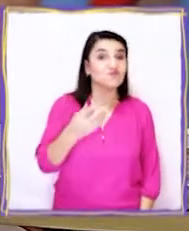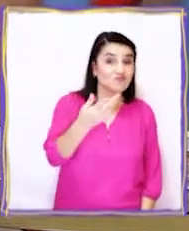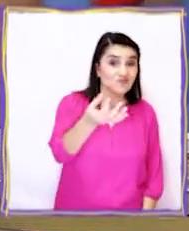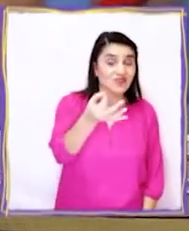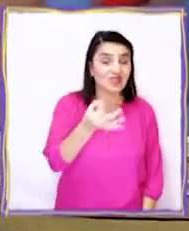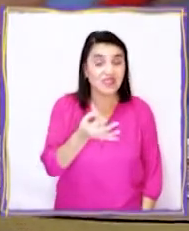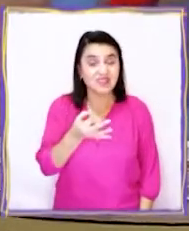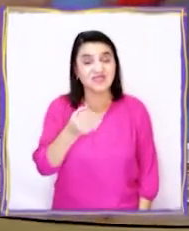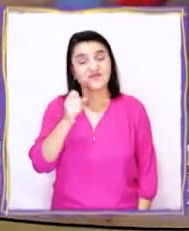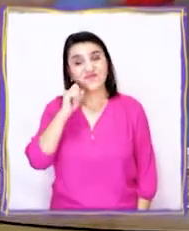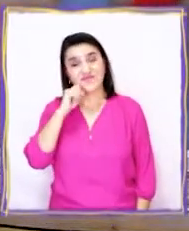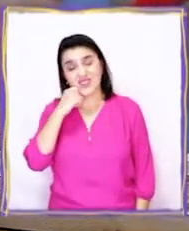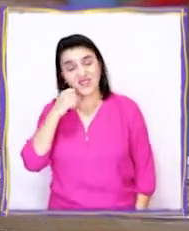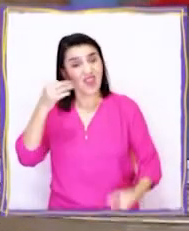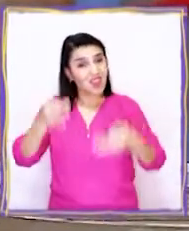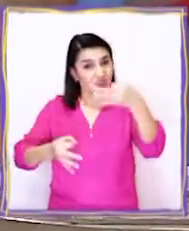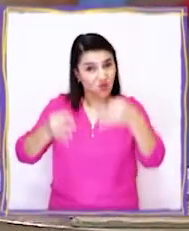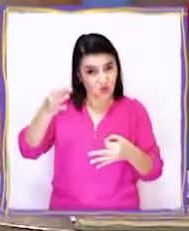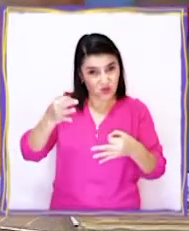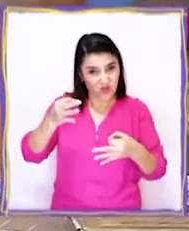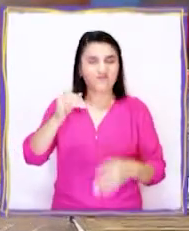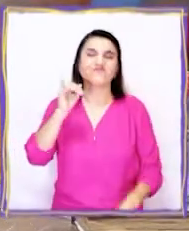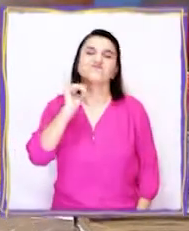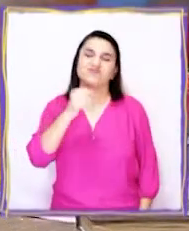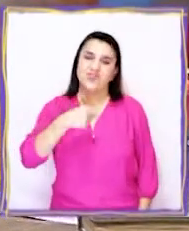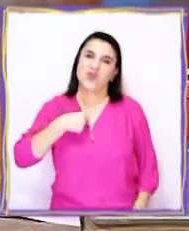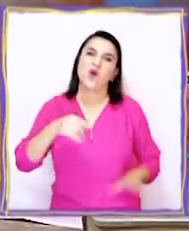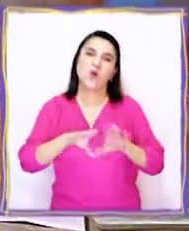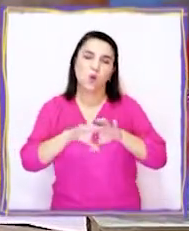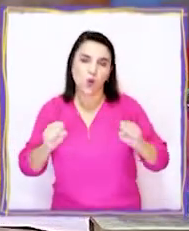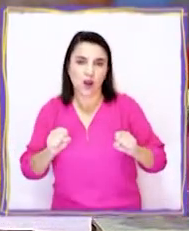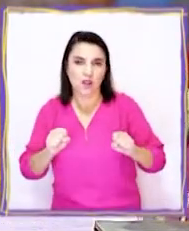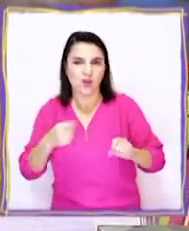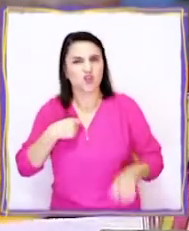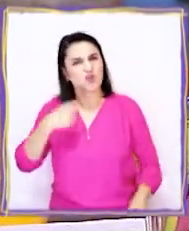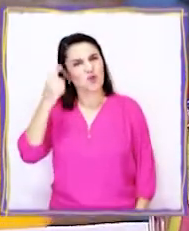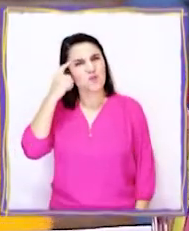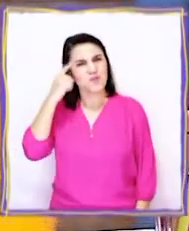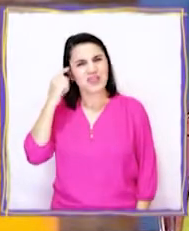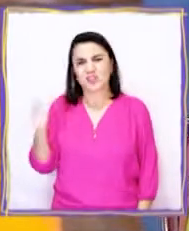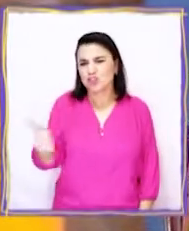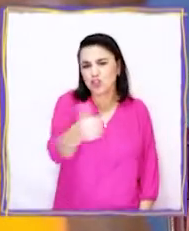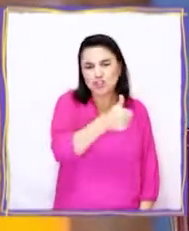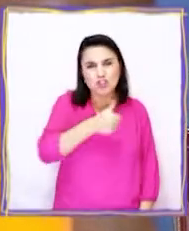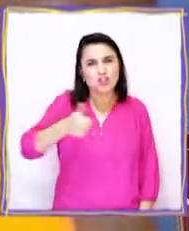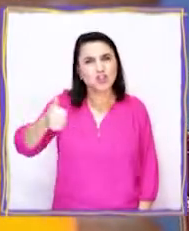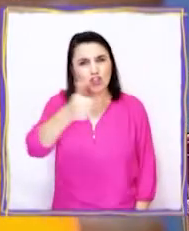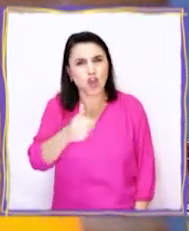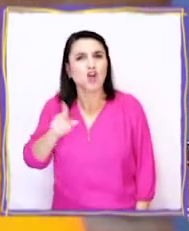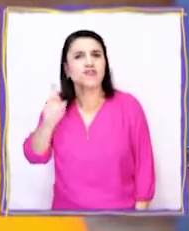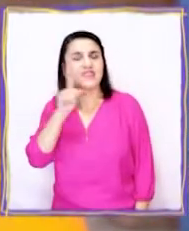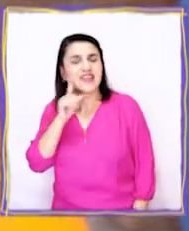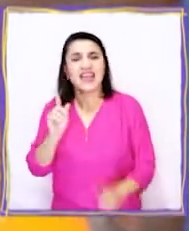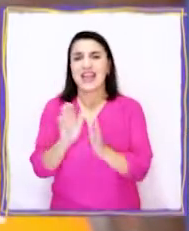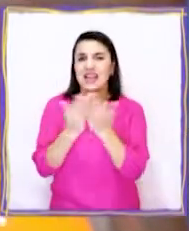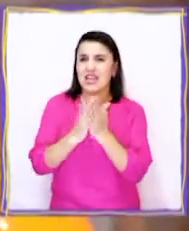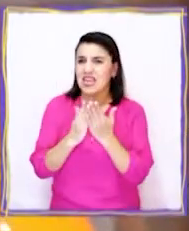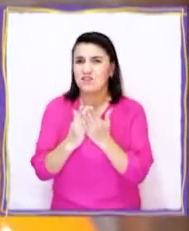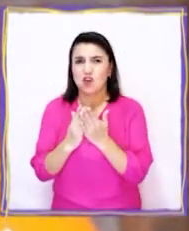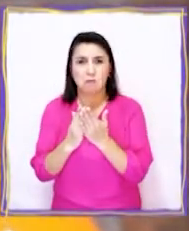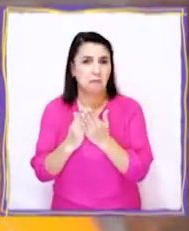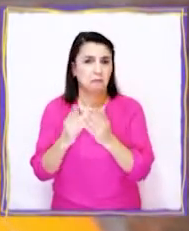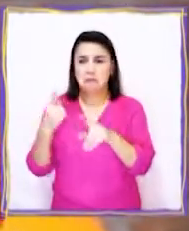Escucho por ahí que creen que es injusto. Estoy de acuerdo, porque creo que todos deberíamos acceder a los libros